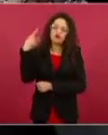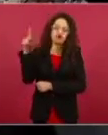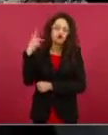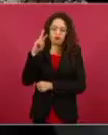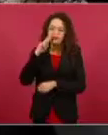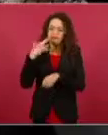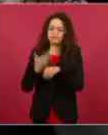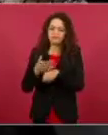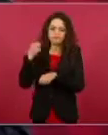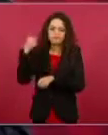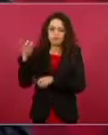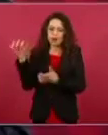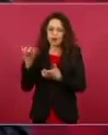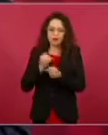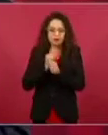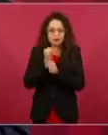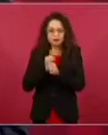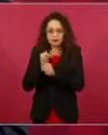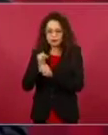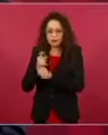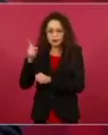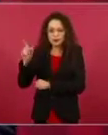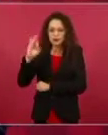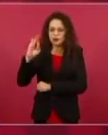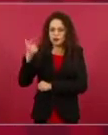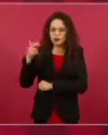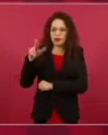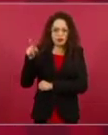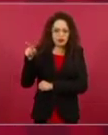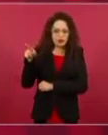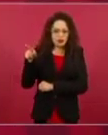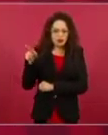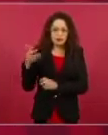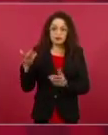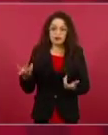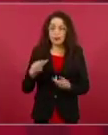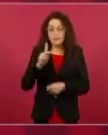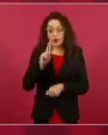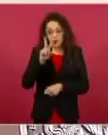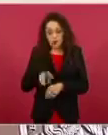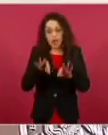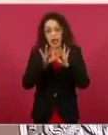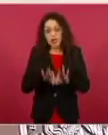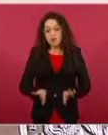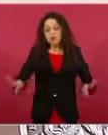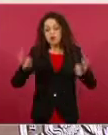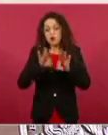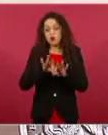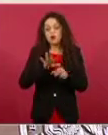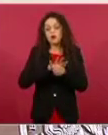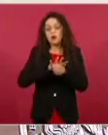lo importante es que se repare el daño